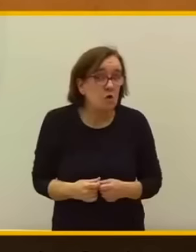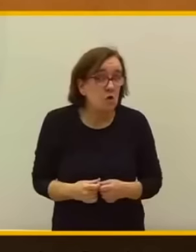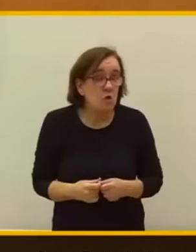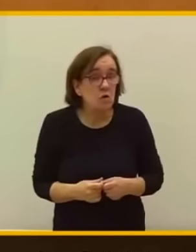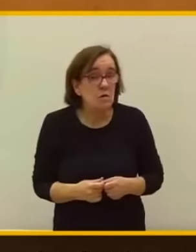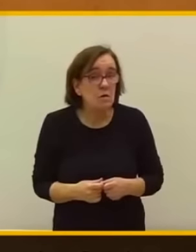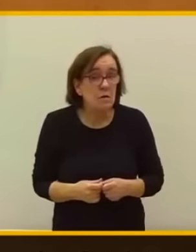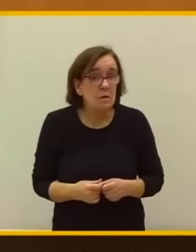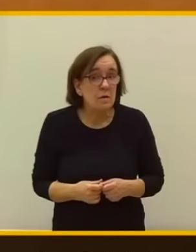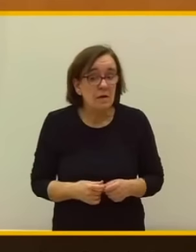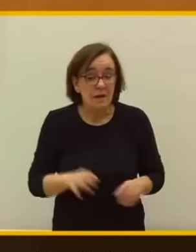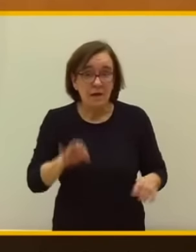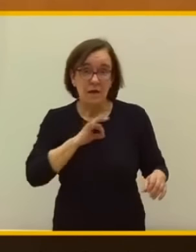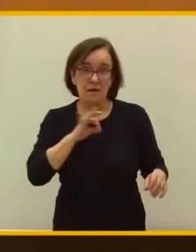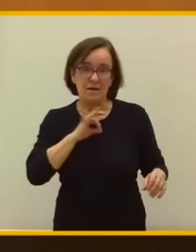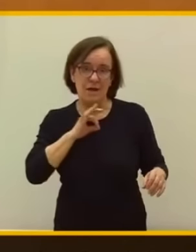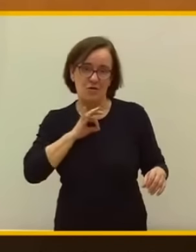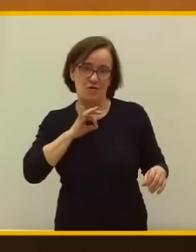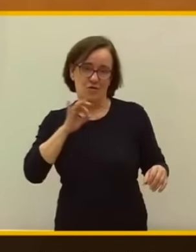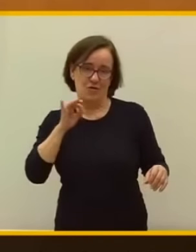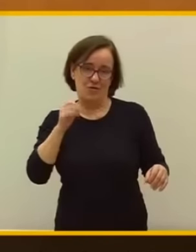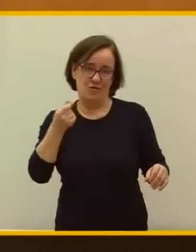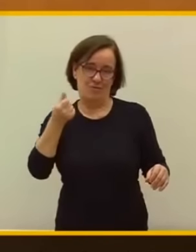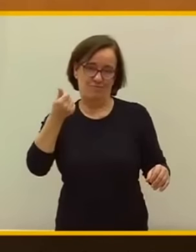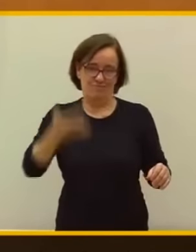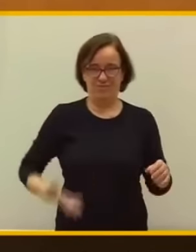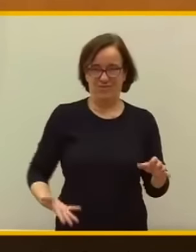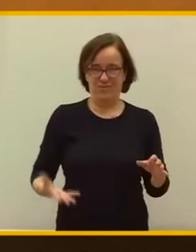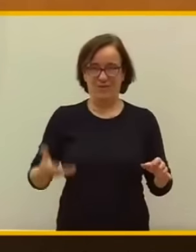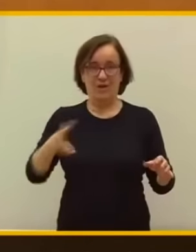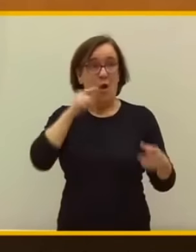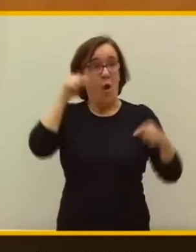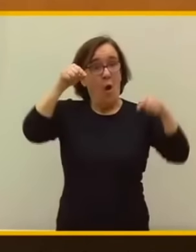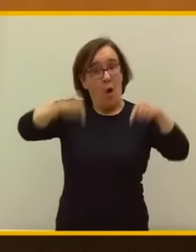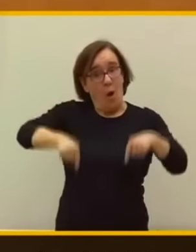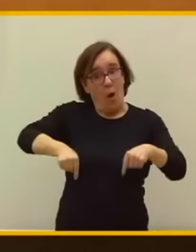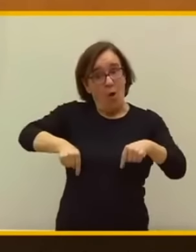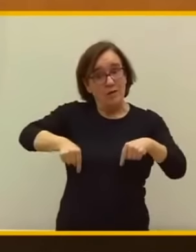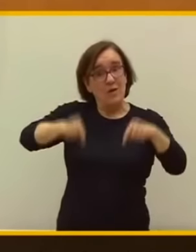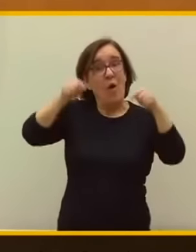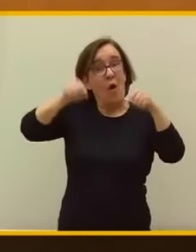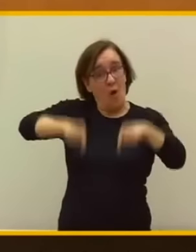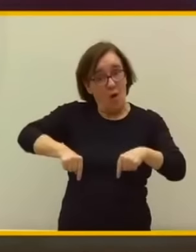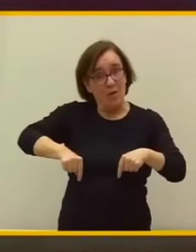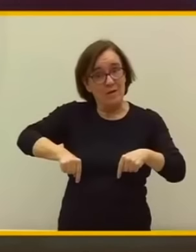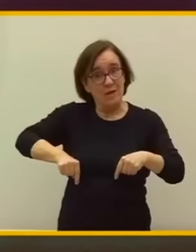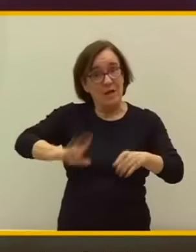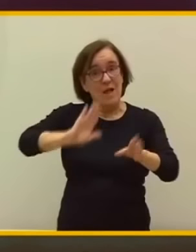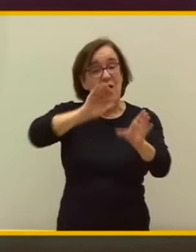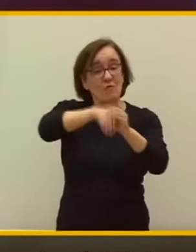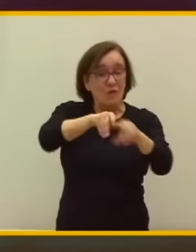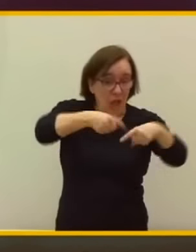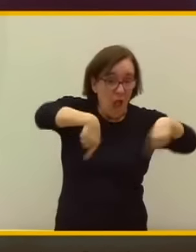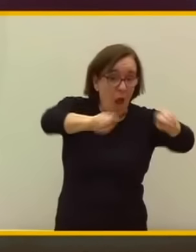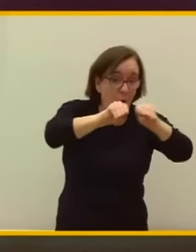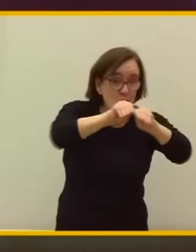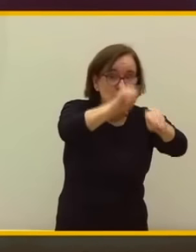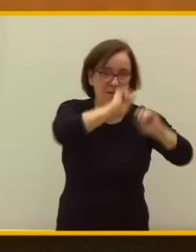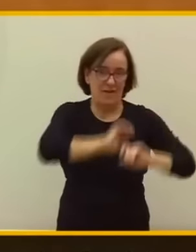De los señoritos que probablemente hoy les votan a ustedes,